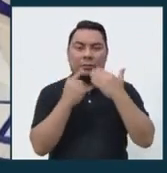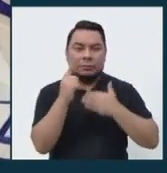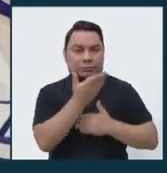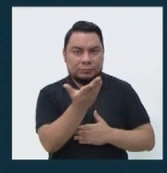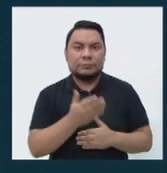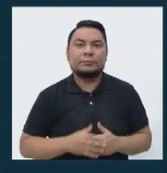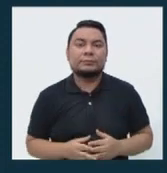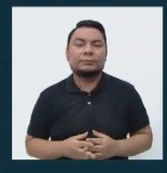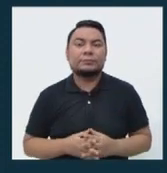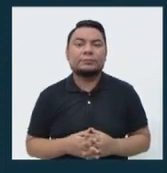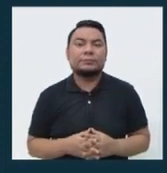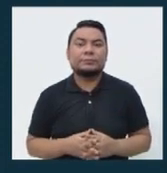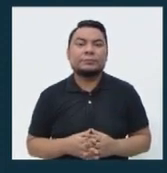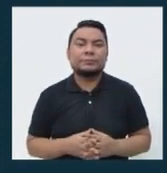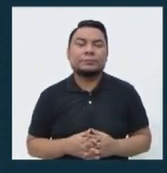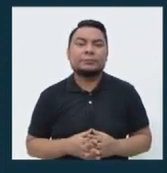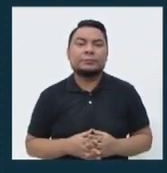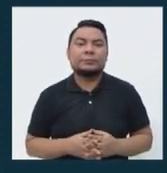las reglas.